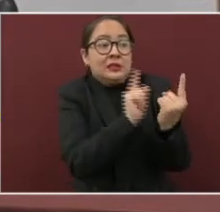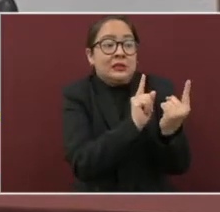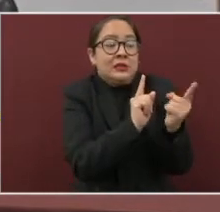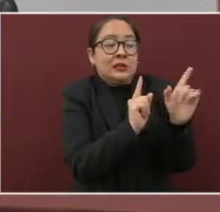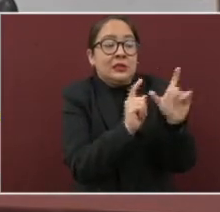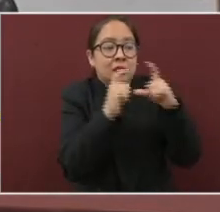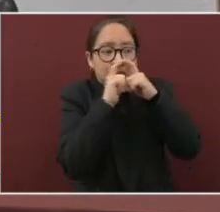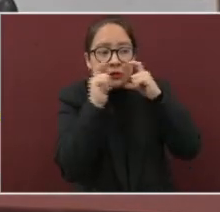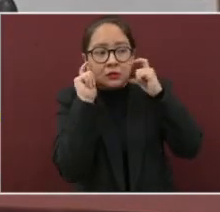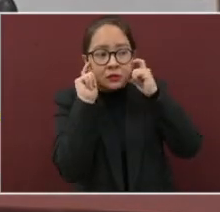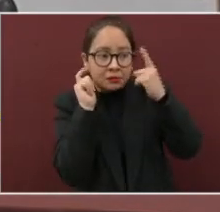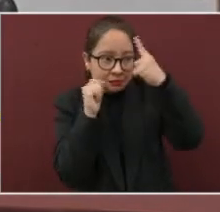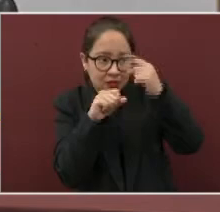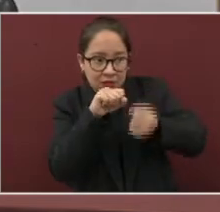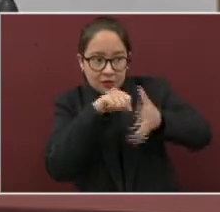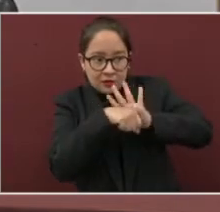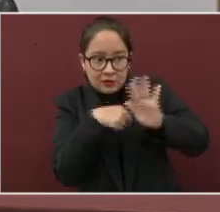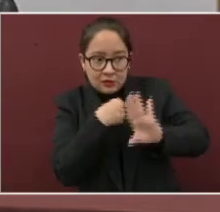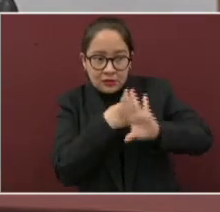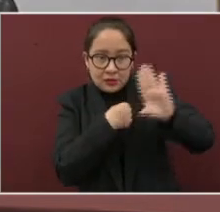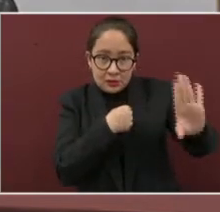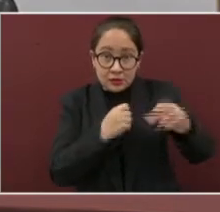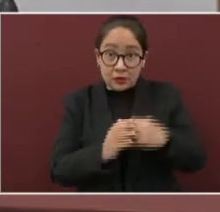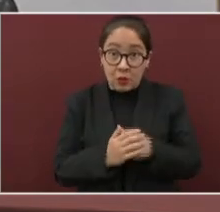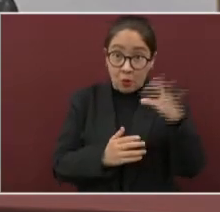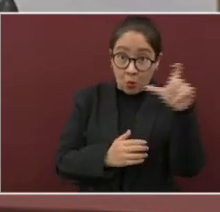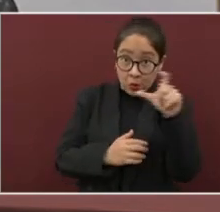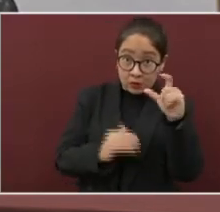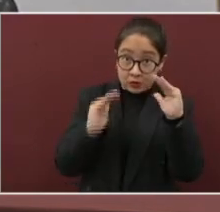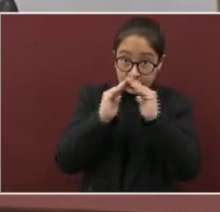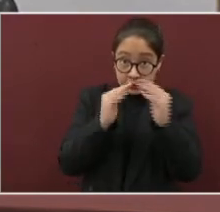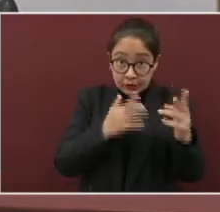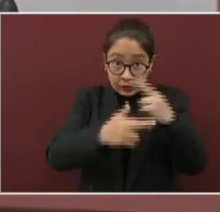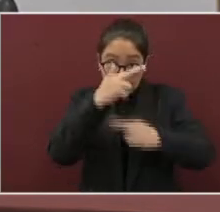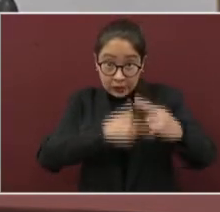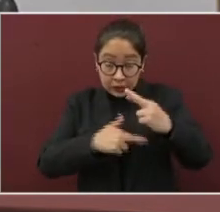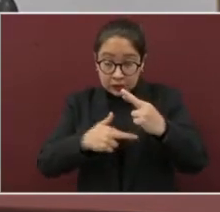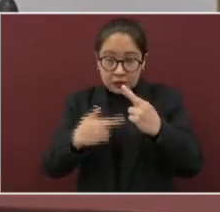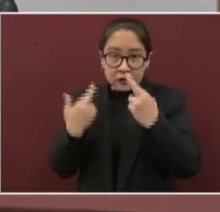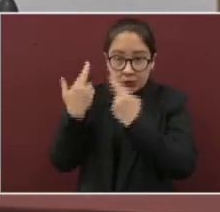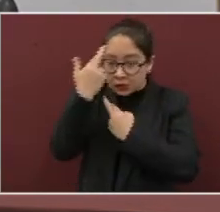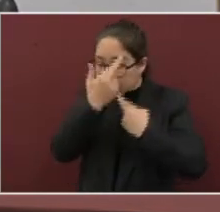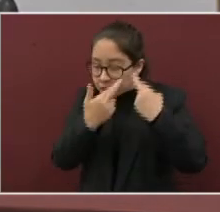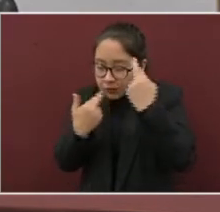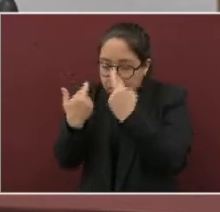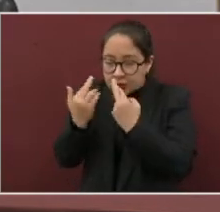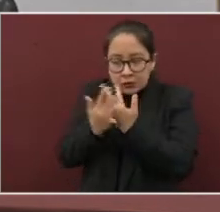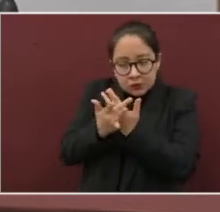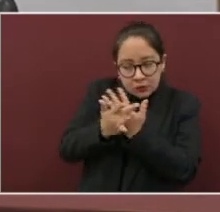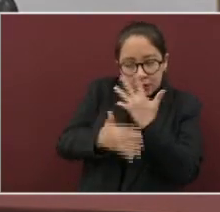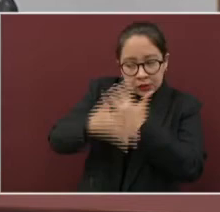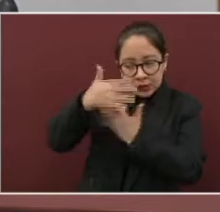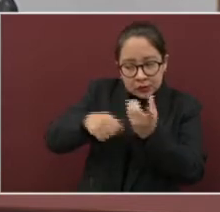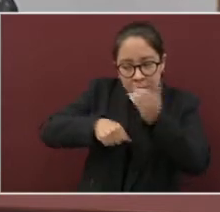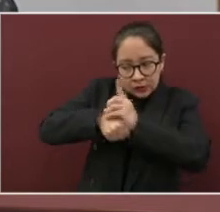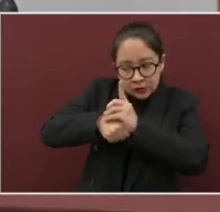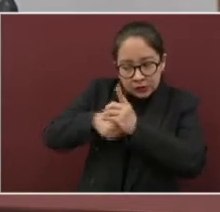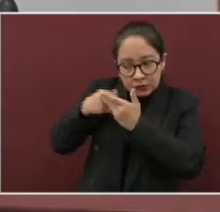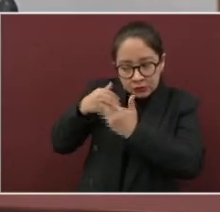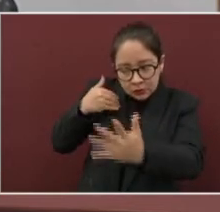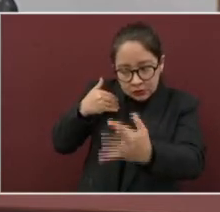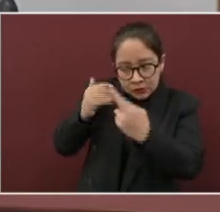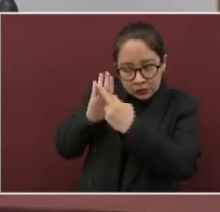contagios de COVID-19. Una vez que ya regresaron a sus hogares, deberán cuidarse en los próximos días con las medidas sanitarias.